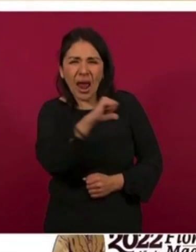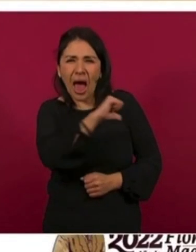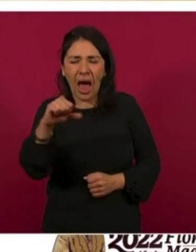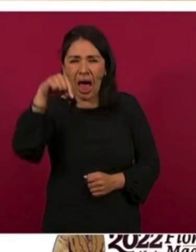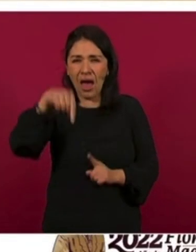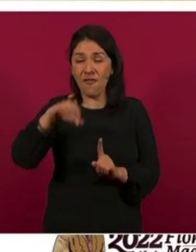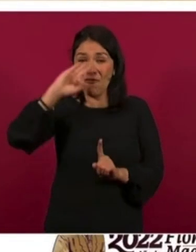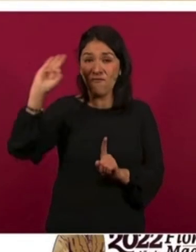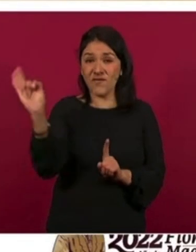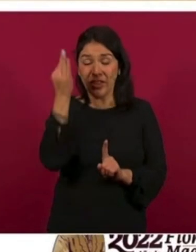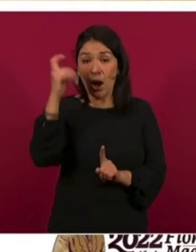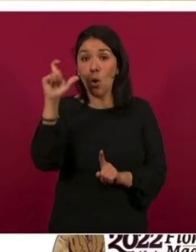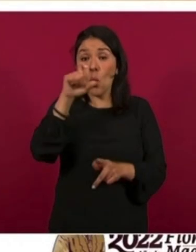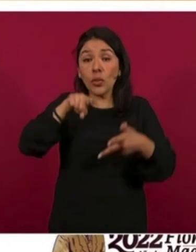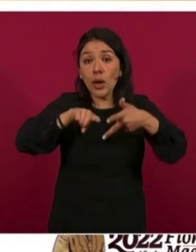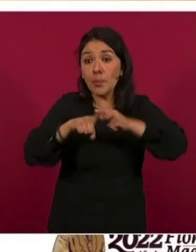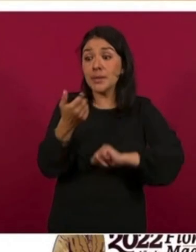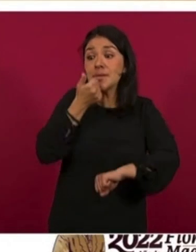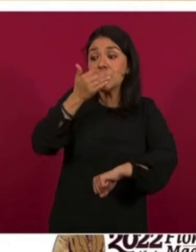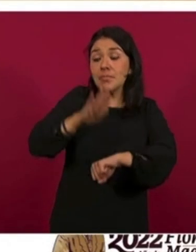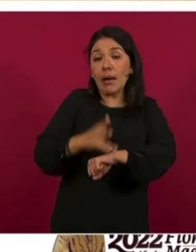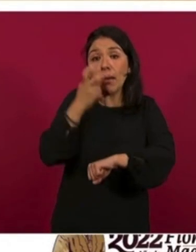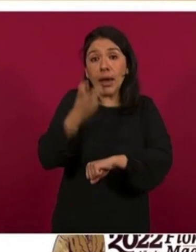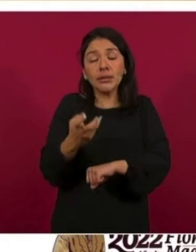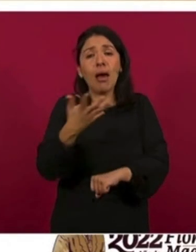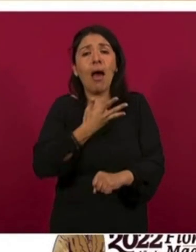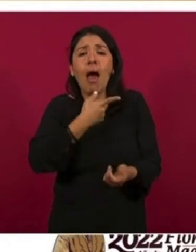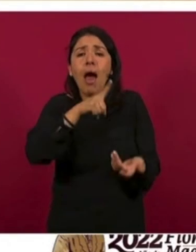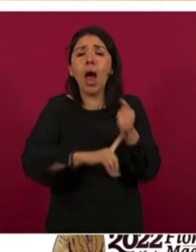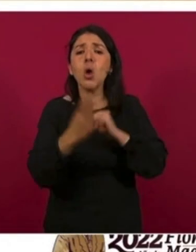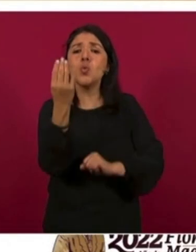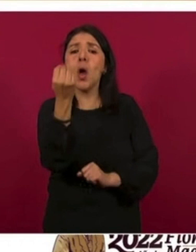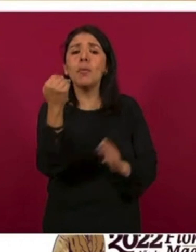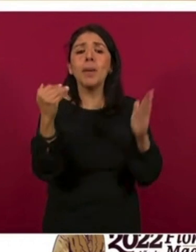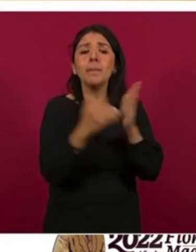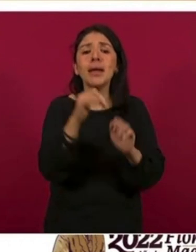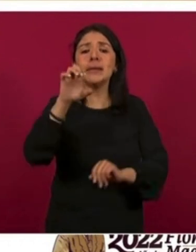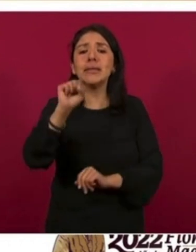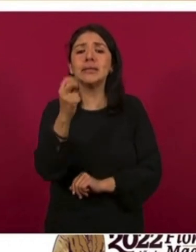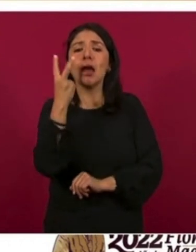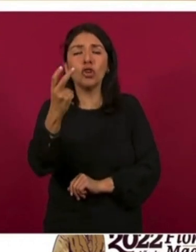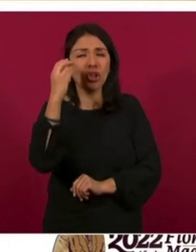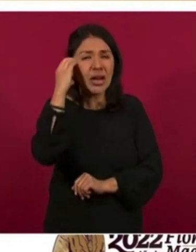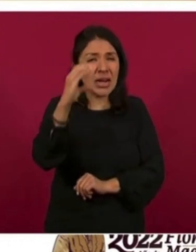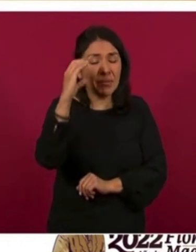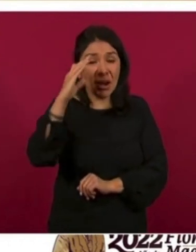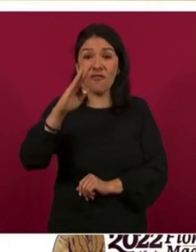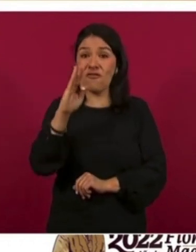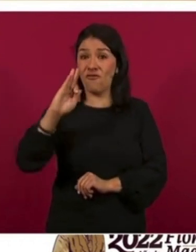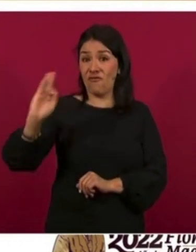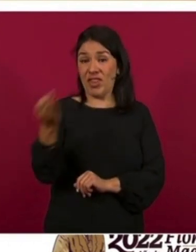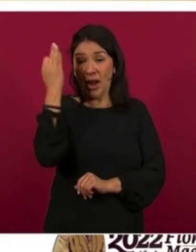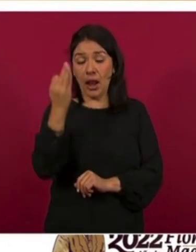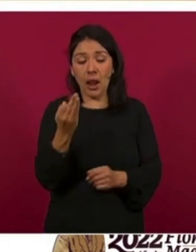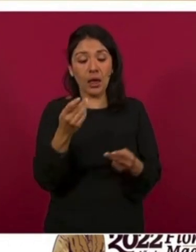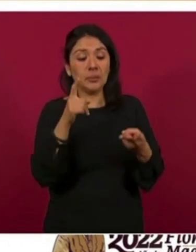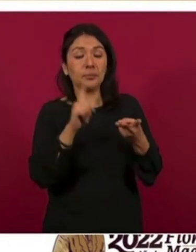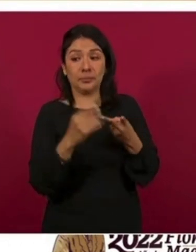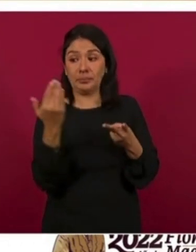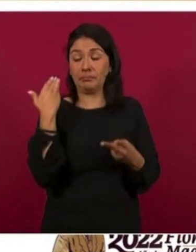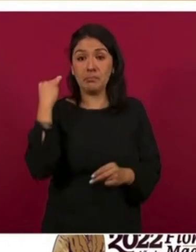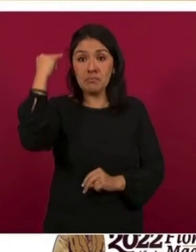inicio de esta administración se cometía nueve mil sesenta y dos delitos del fuero federal y en marzo se